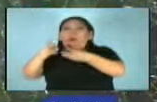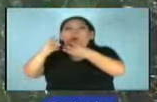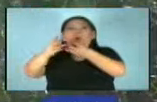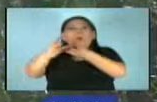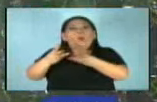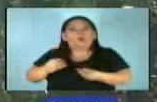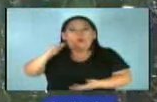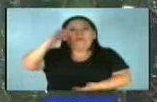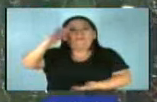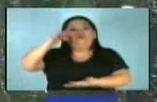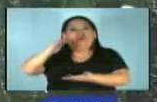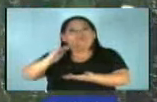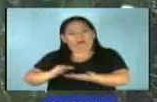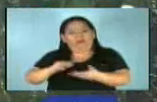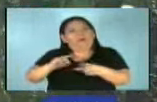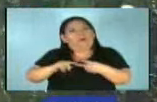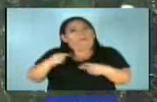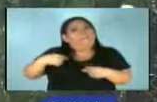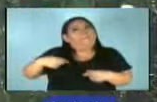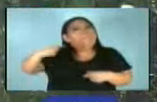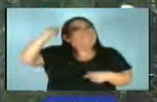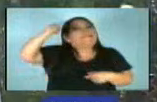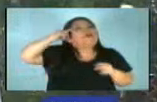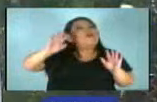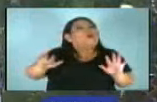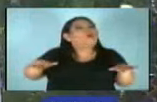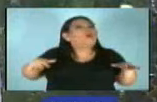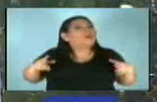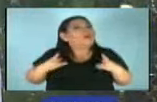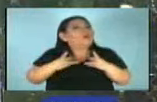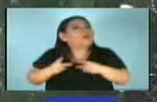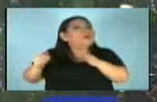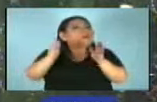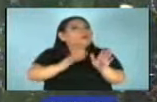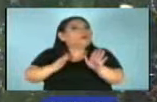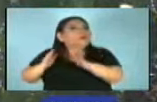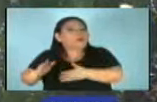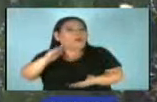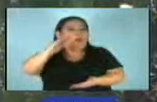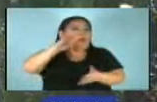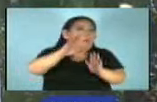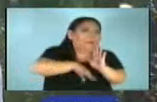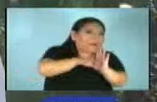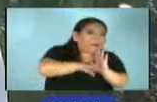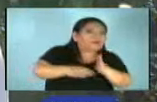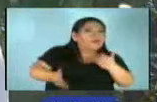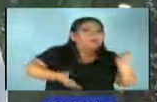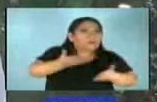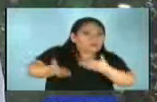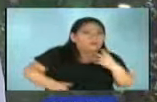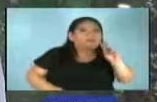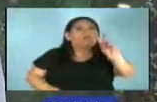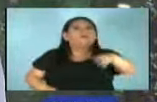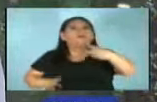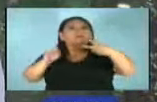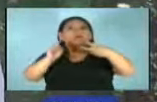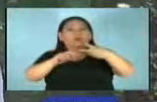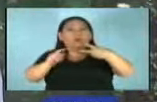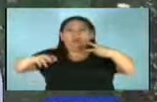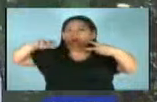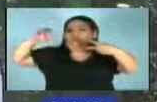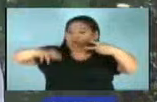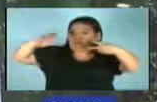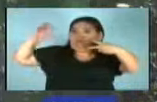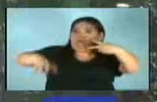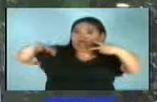significativa. Entonces habría que ir viendo cómo se pueden suministrar los granos a precios módicos. Y lo otro es que al haber bastante agua cuando